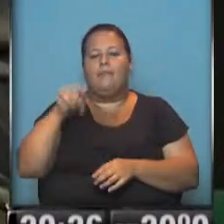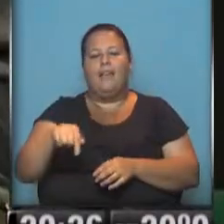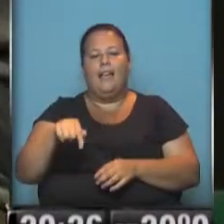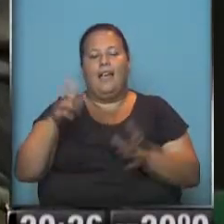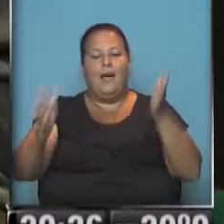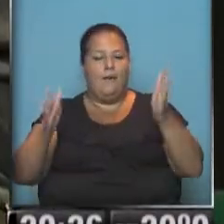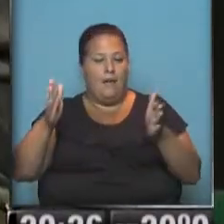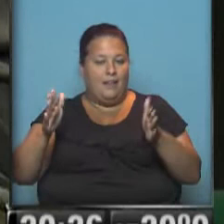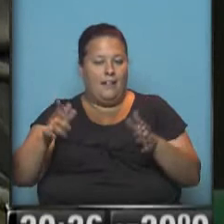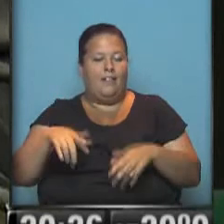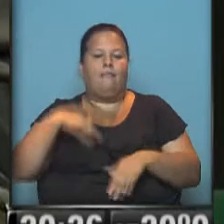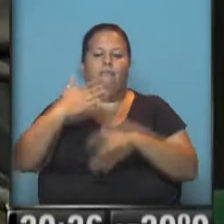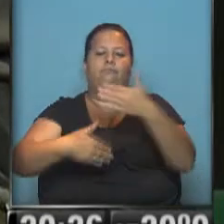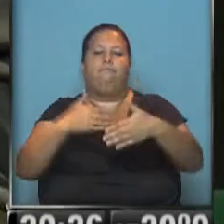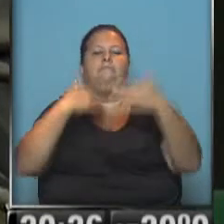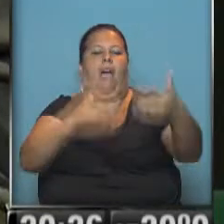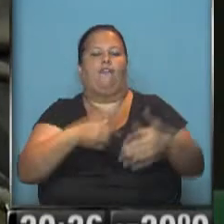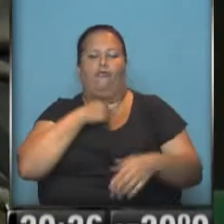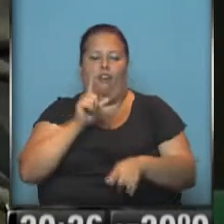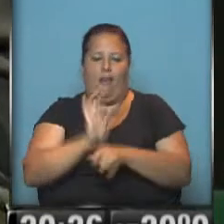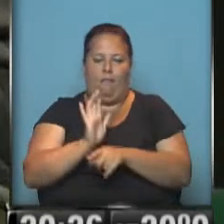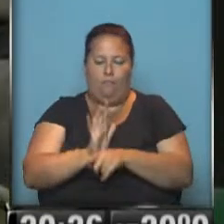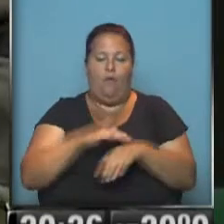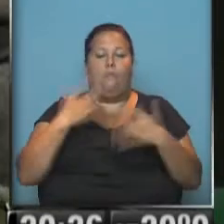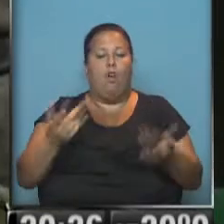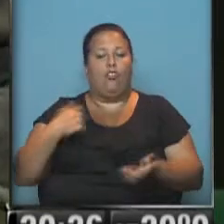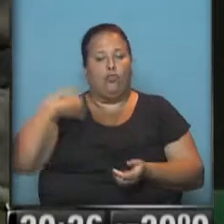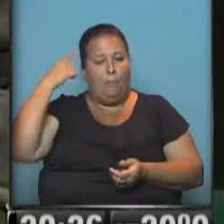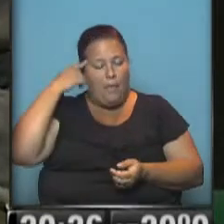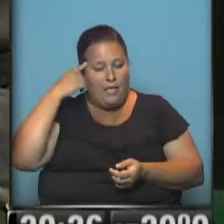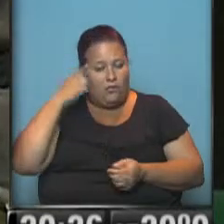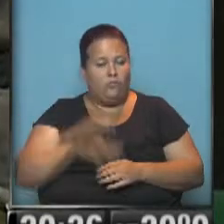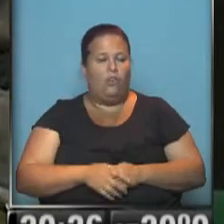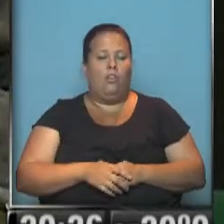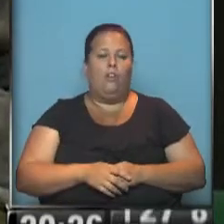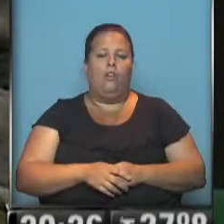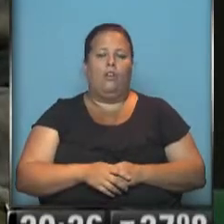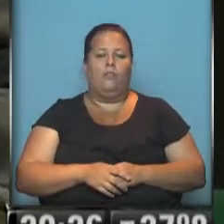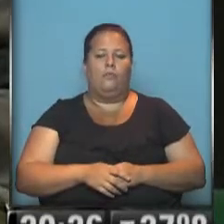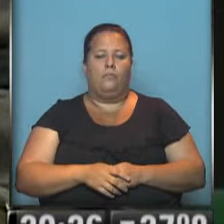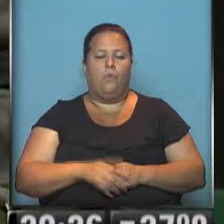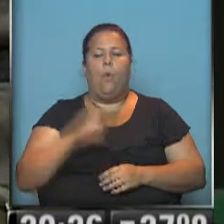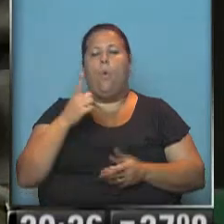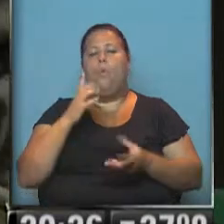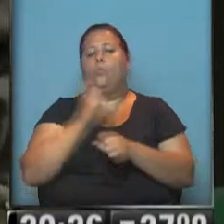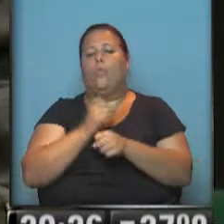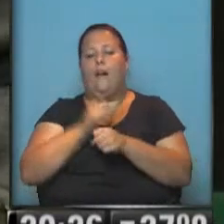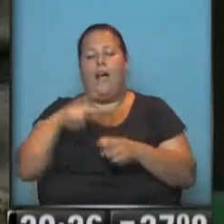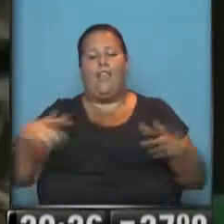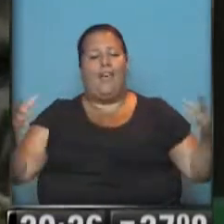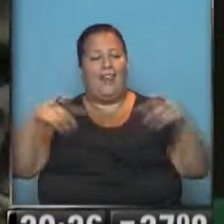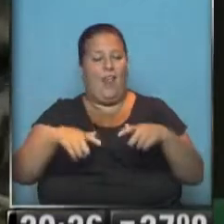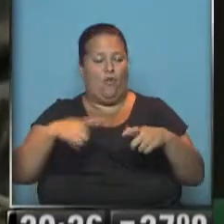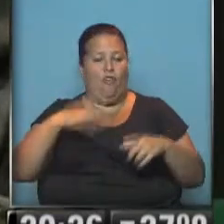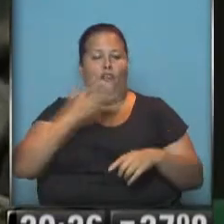ciclo se prolongase. Por eso yo creo que una de las funciones de este foro,